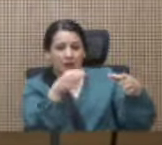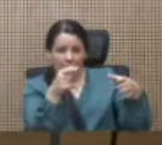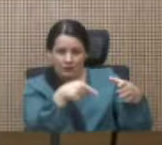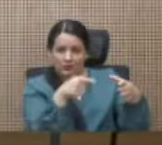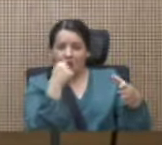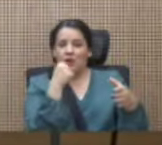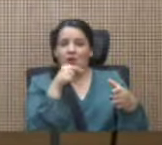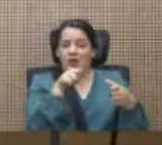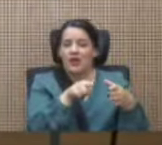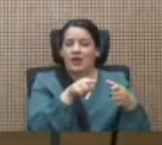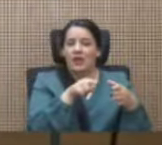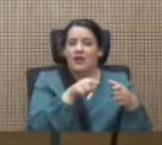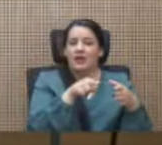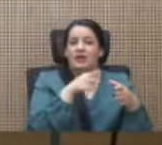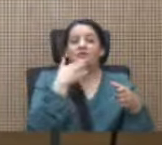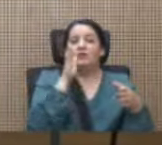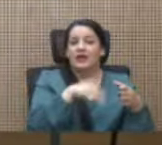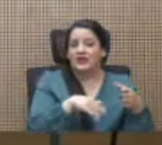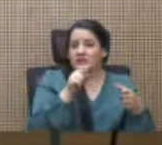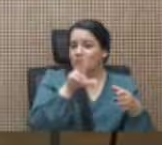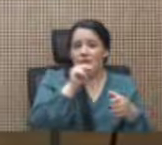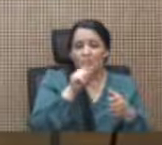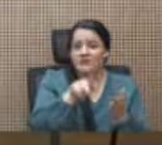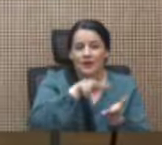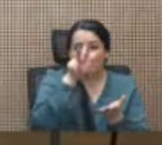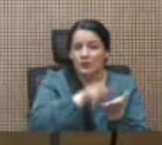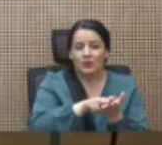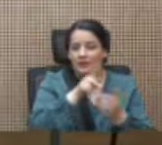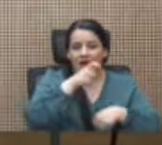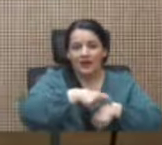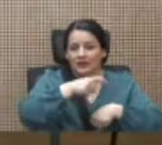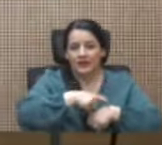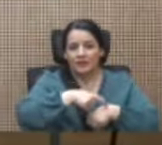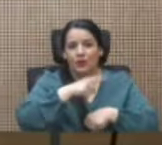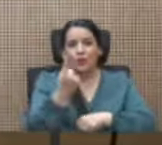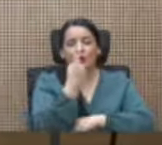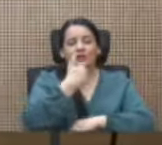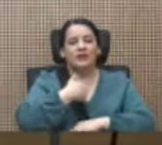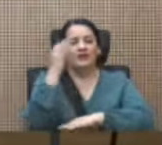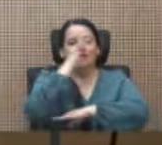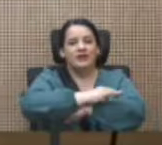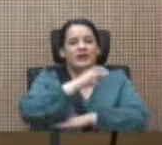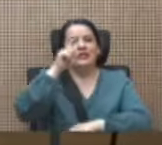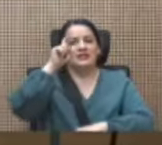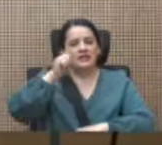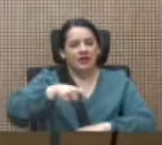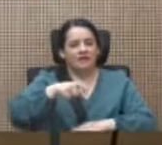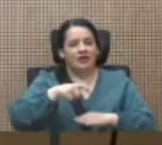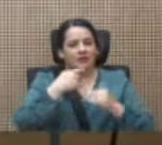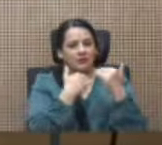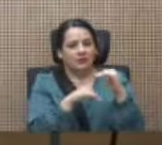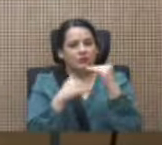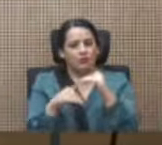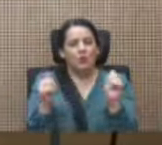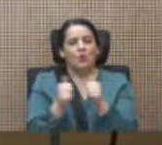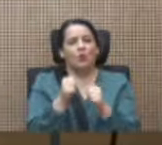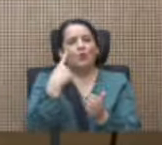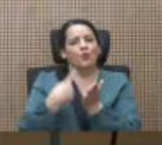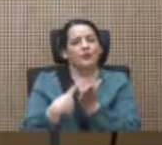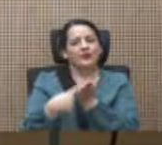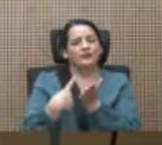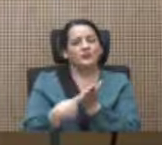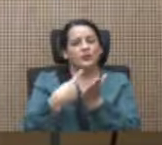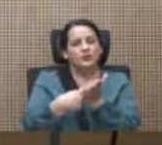se apruebe a tiempo, es el único que tiene fecha, tenga que amarrarse con una discusión